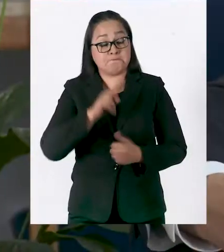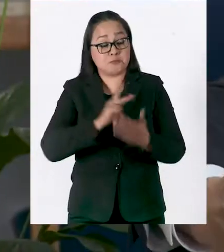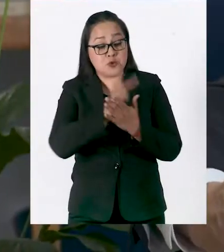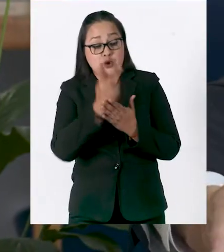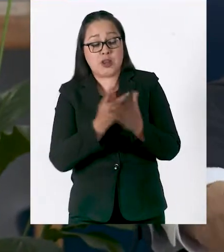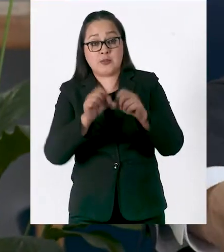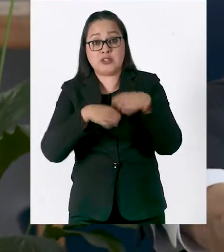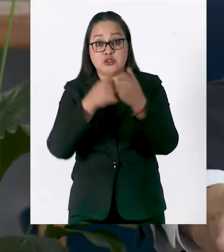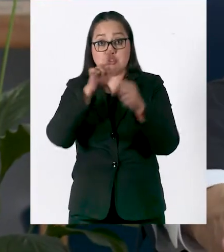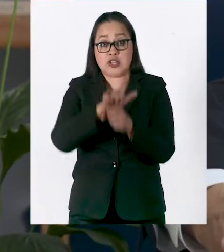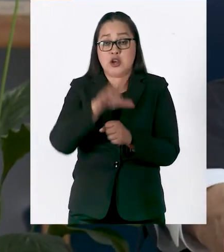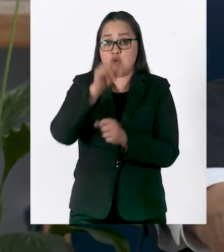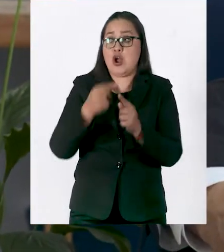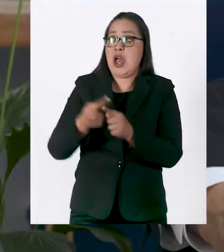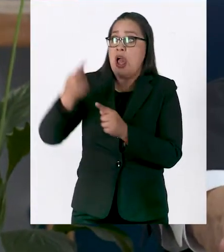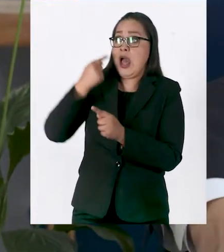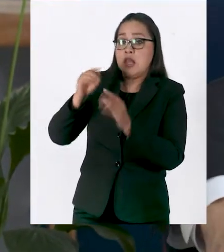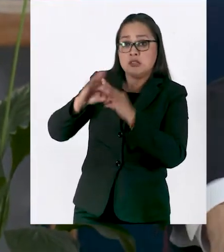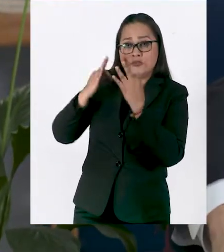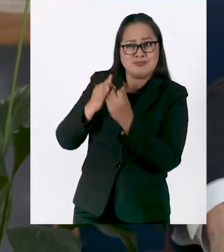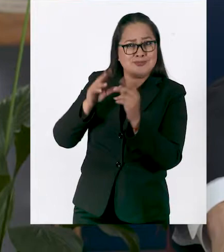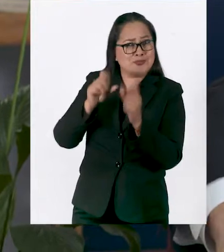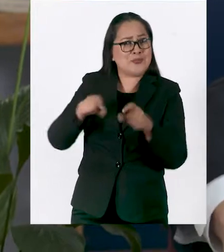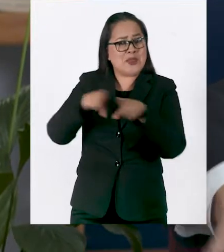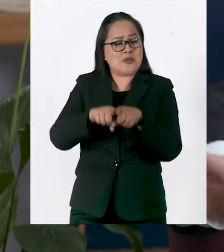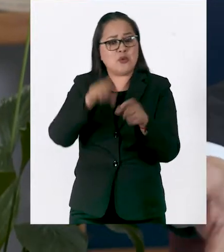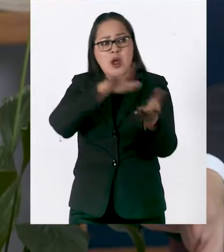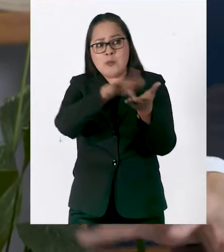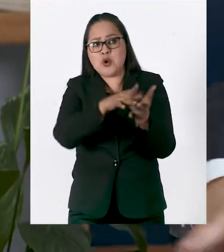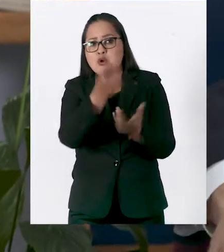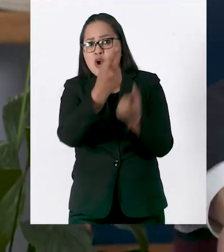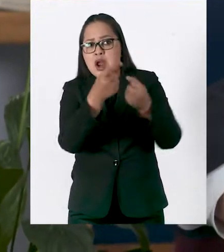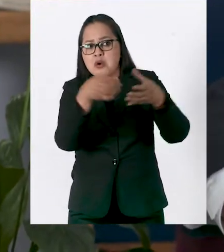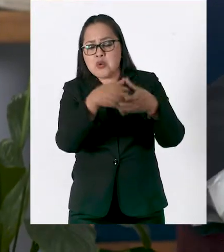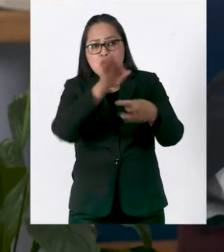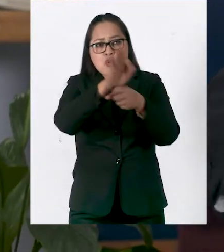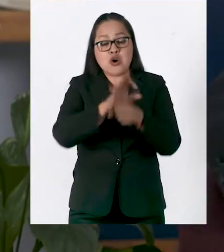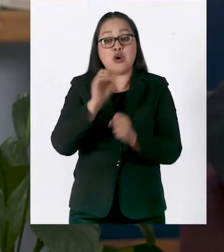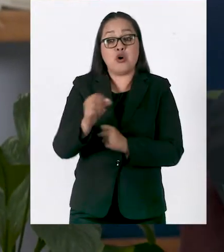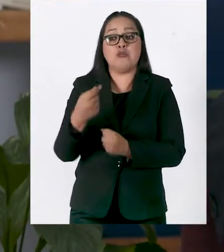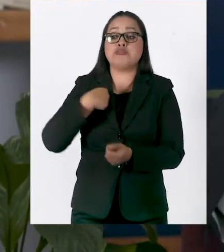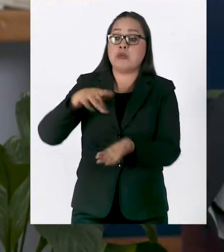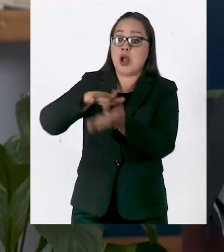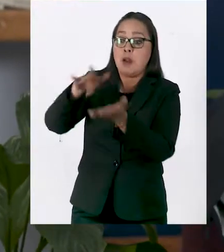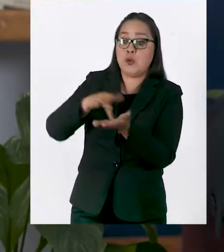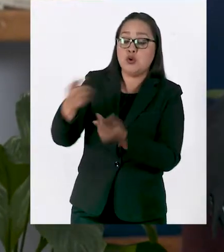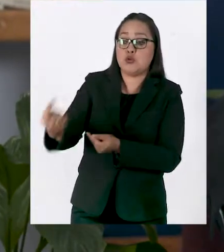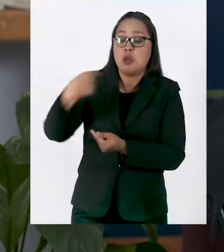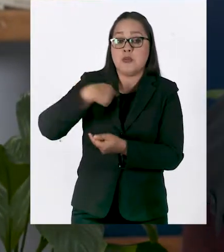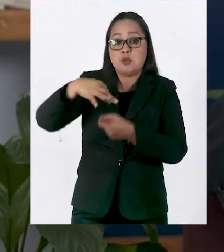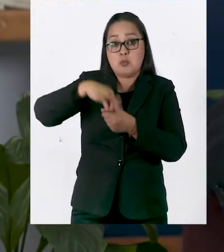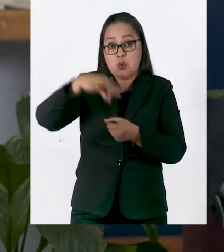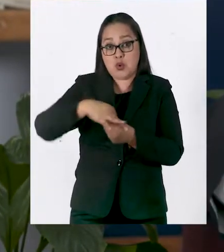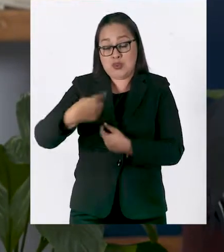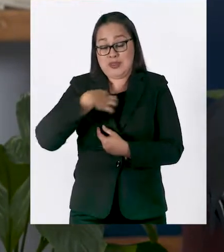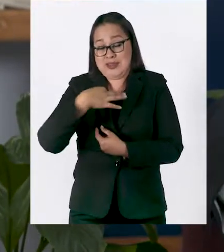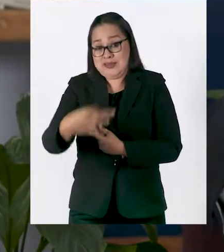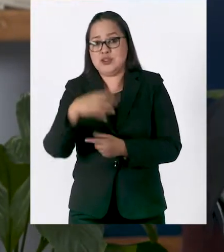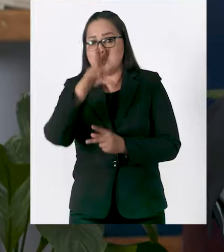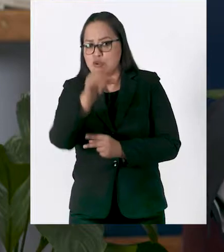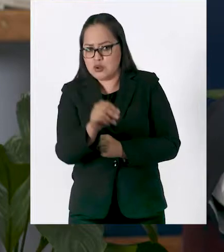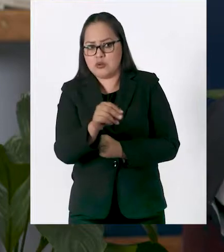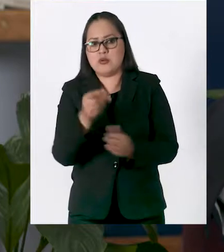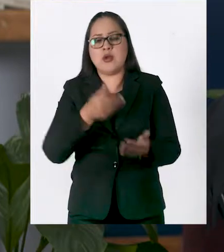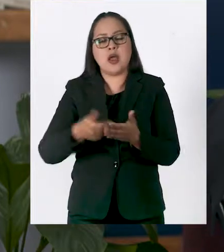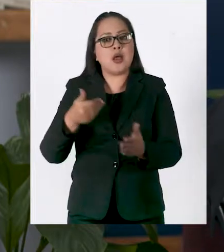Es una política social que ya no es como antes de que solo favorecía unos grupos o se usaba electoralmente con manipulación